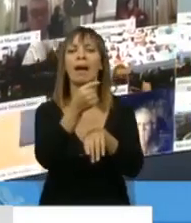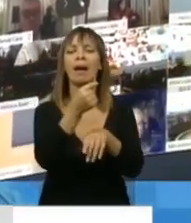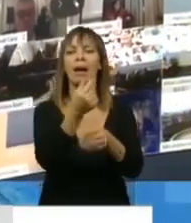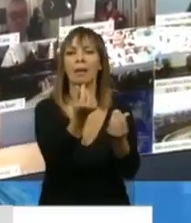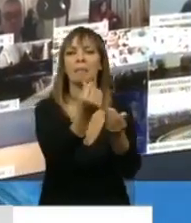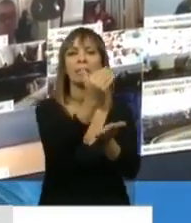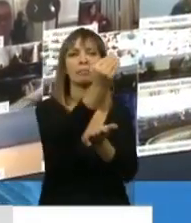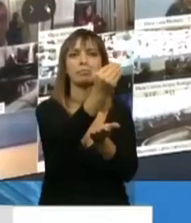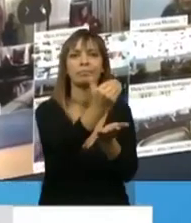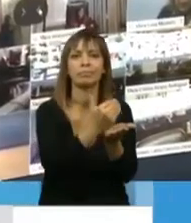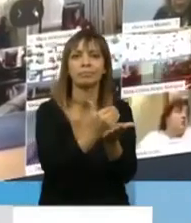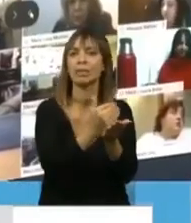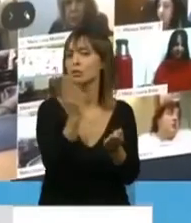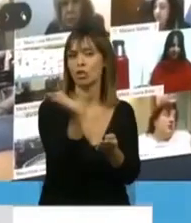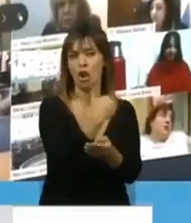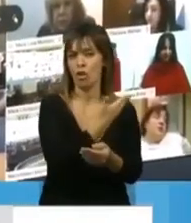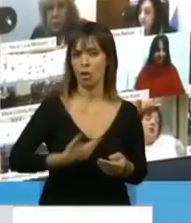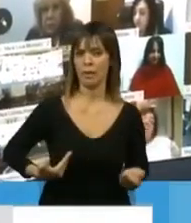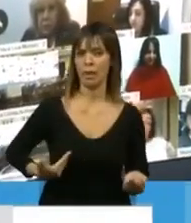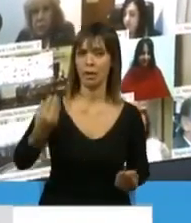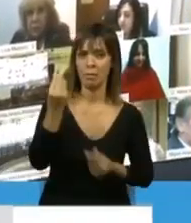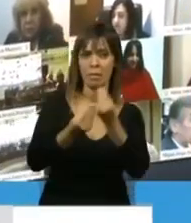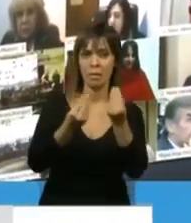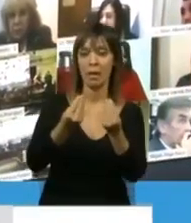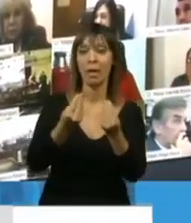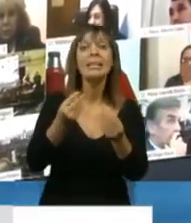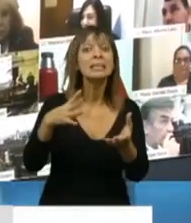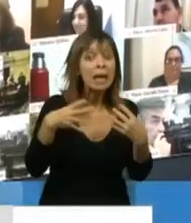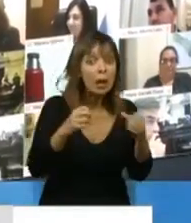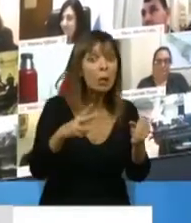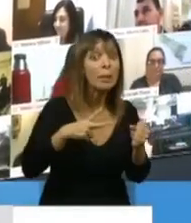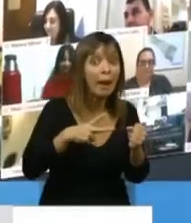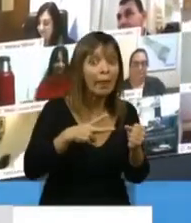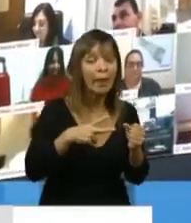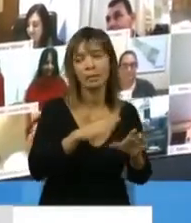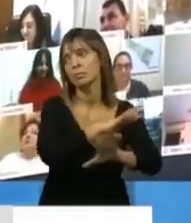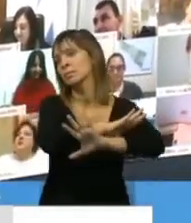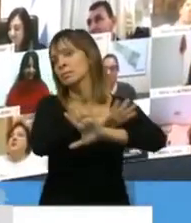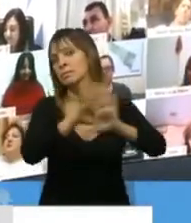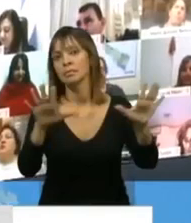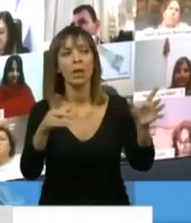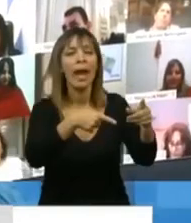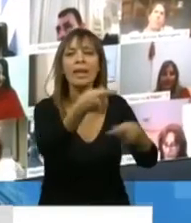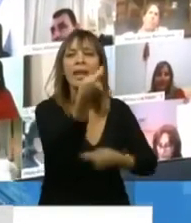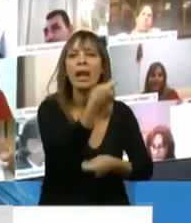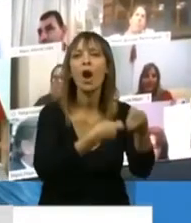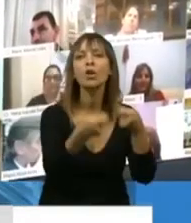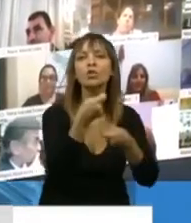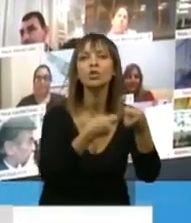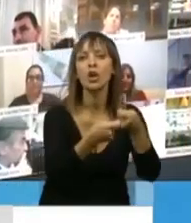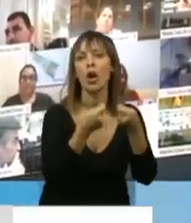todos los gobiernos, y ni hablar en la salud privada. Que es un negocio, no